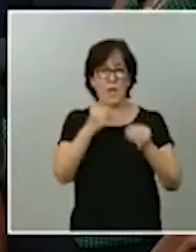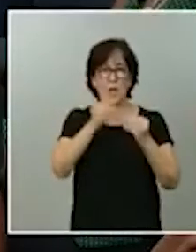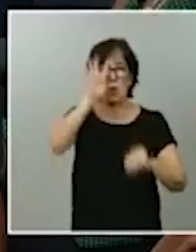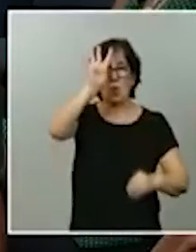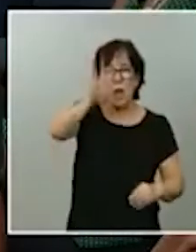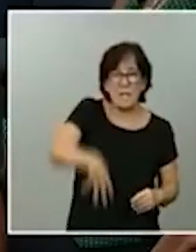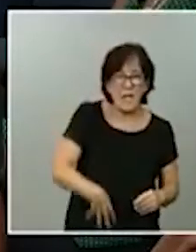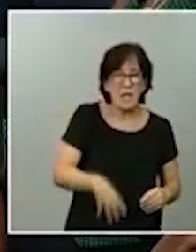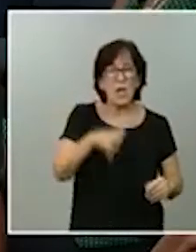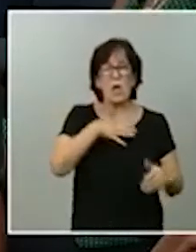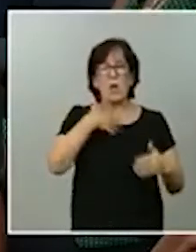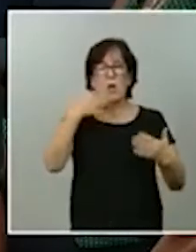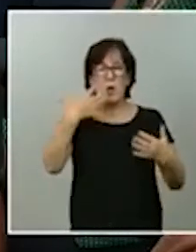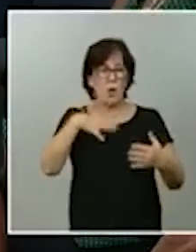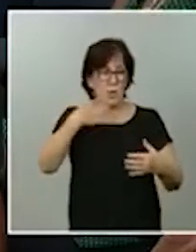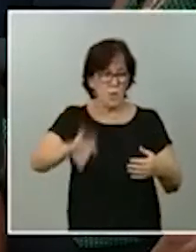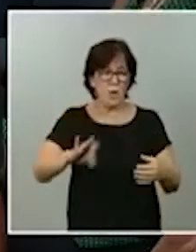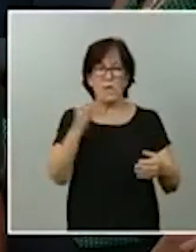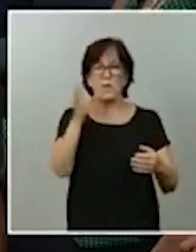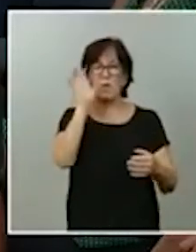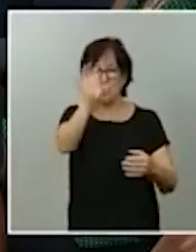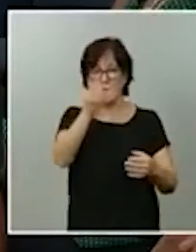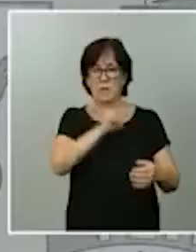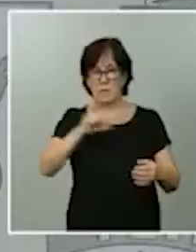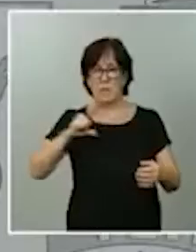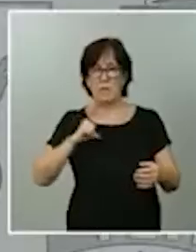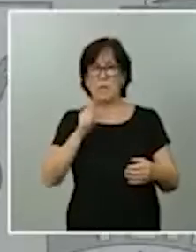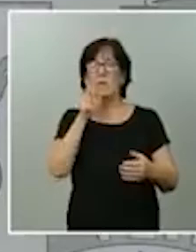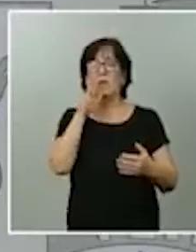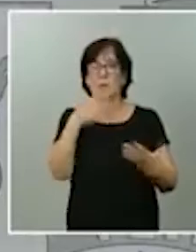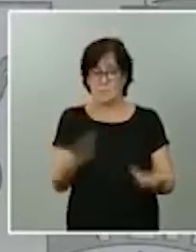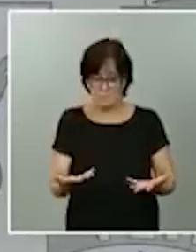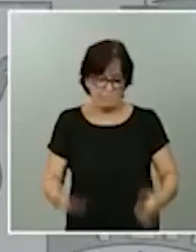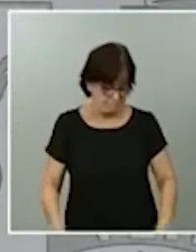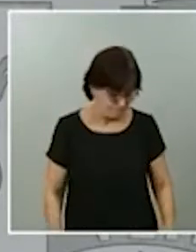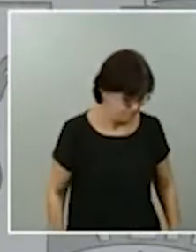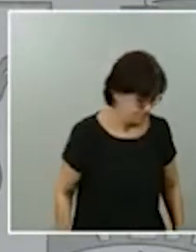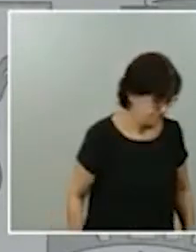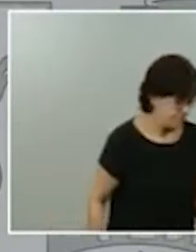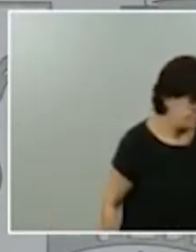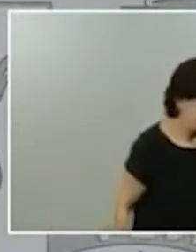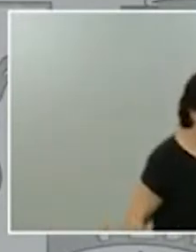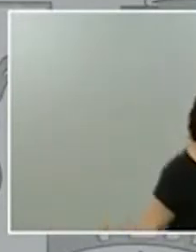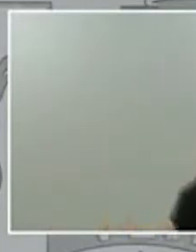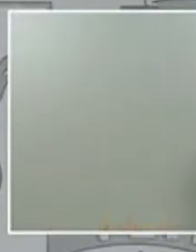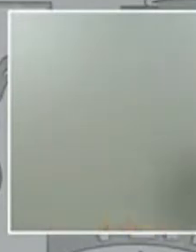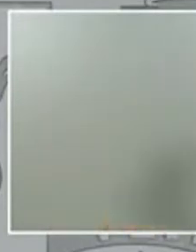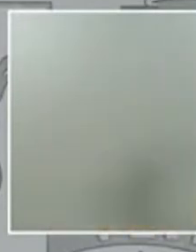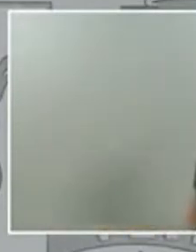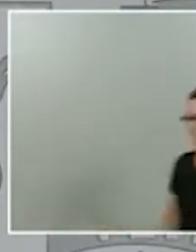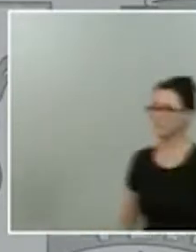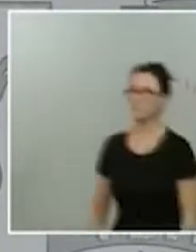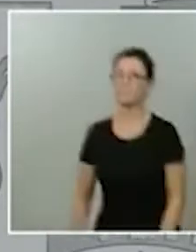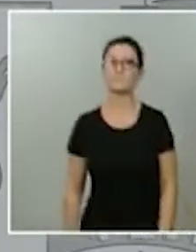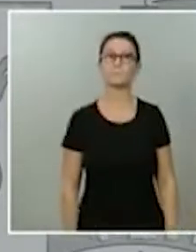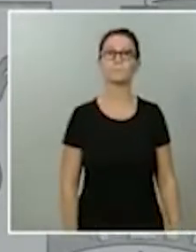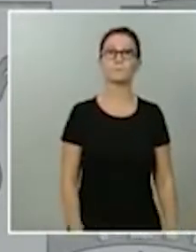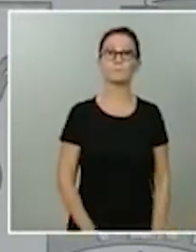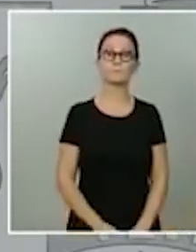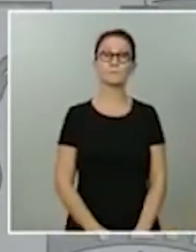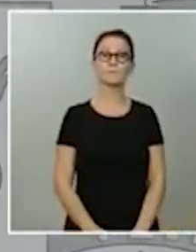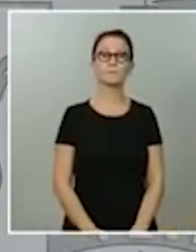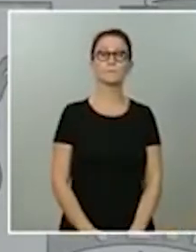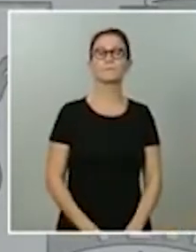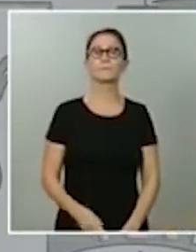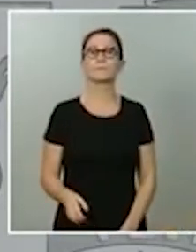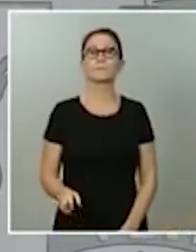otra comunidad autónoma. Gracias. Bueno, gracias, Juana. Insisto en que tendemos todos y me parece hasta